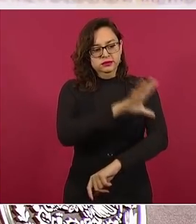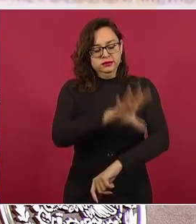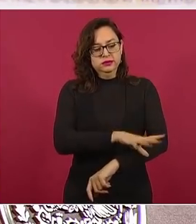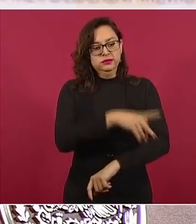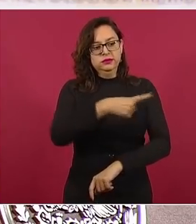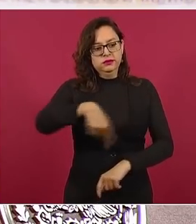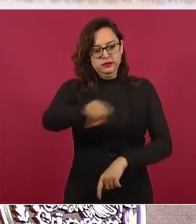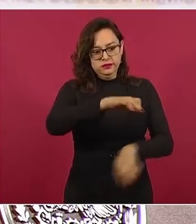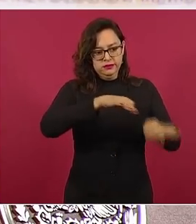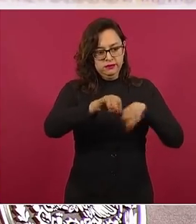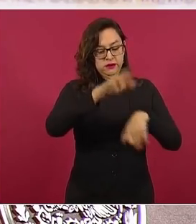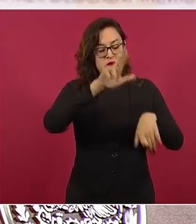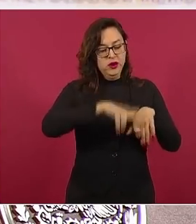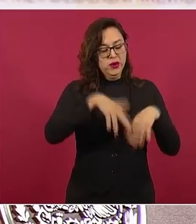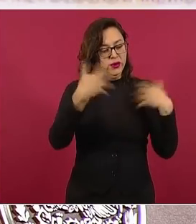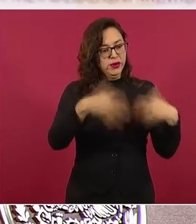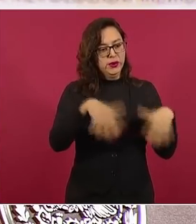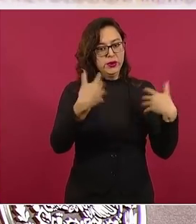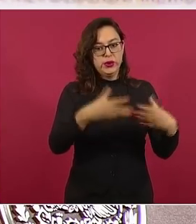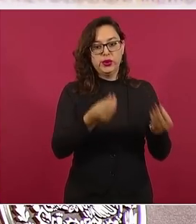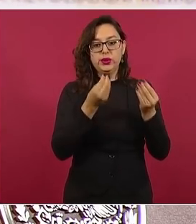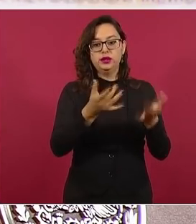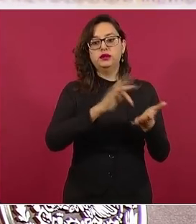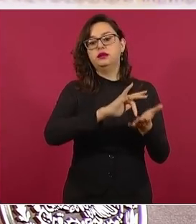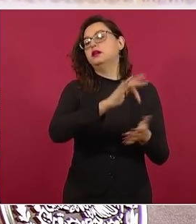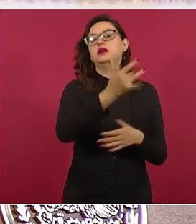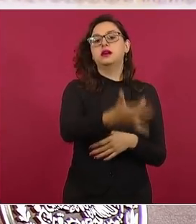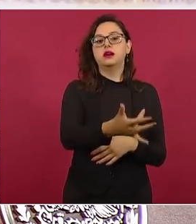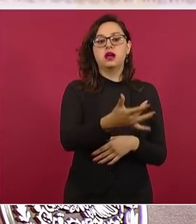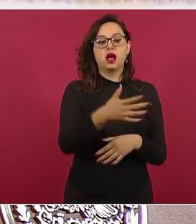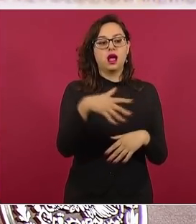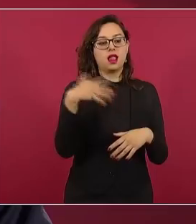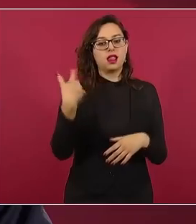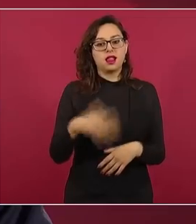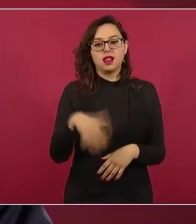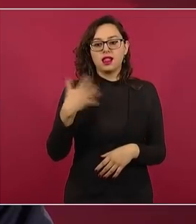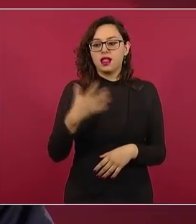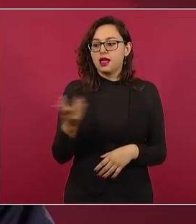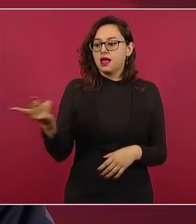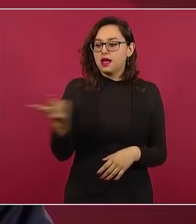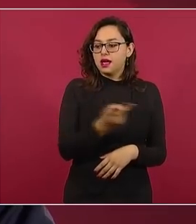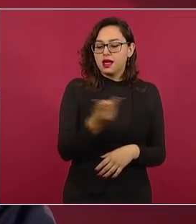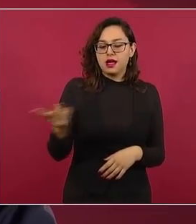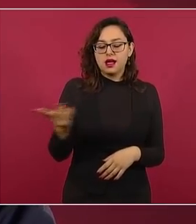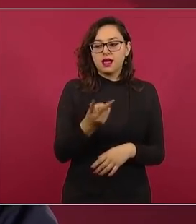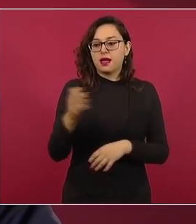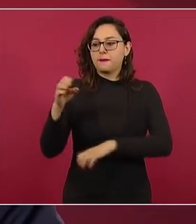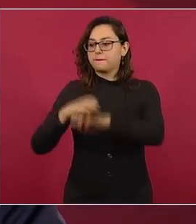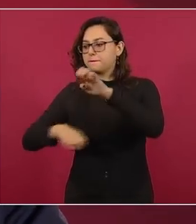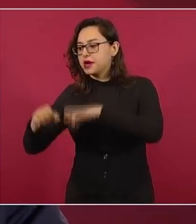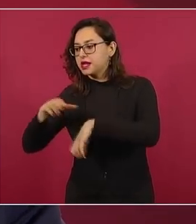técnicos estamos rescatando estas dos empresas que